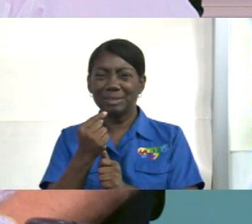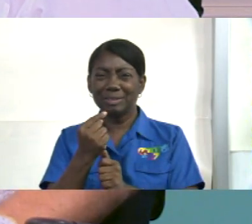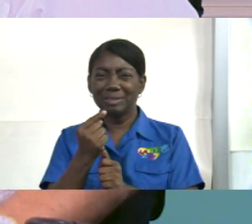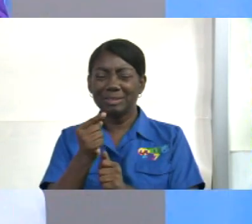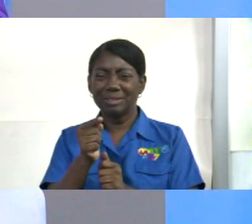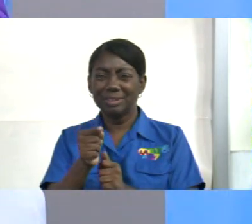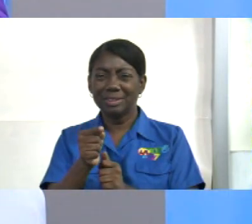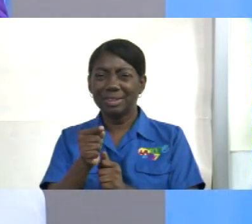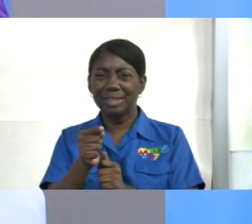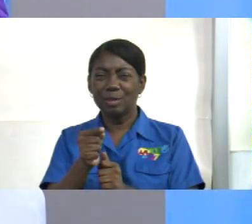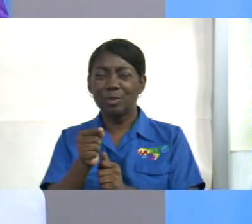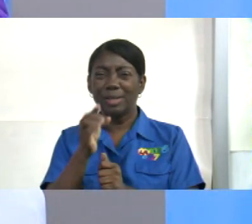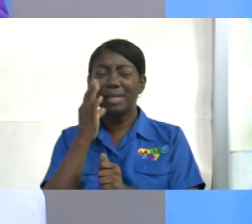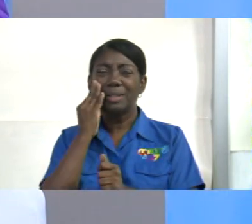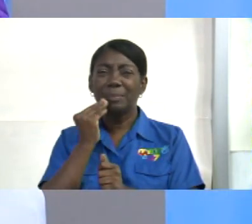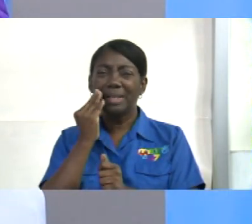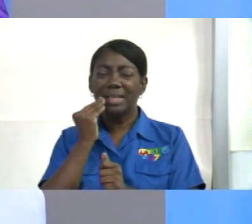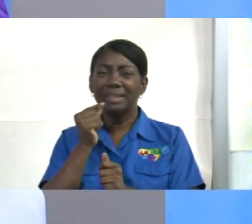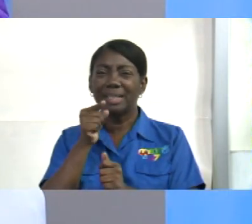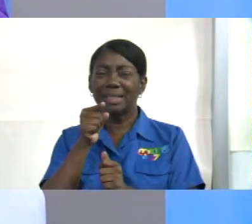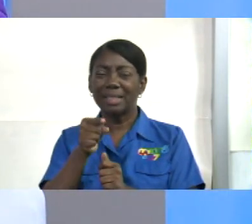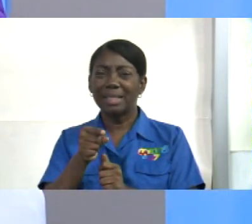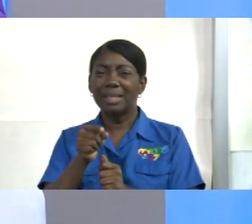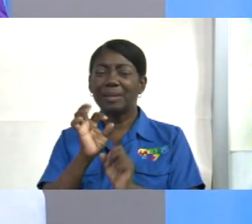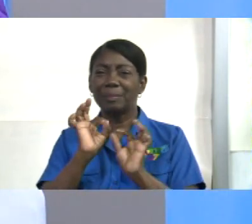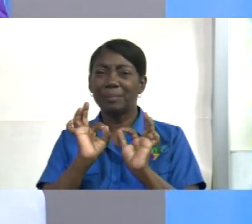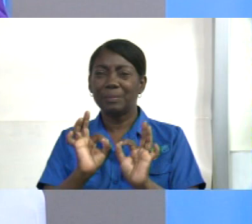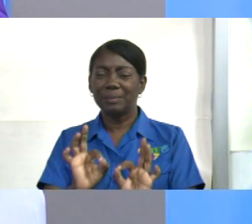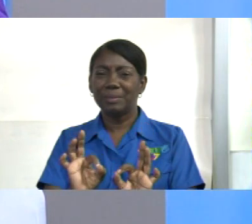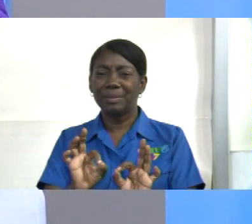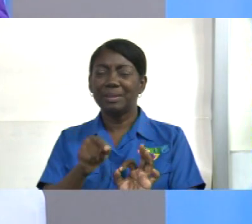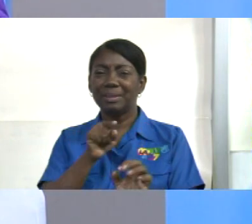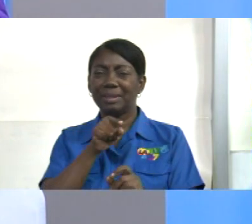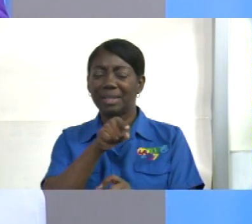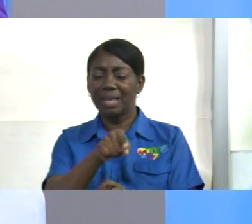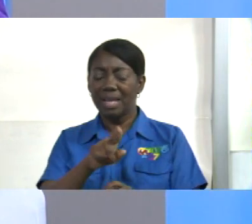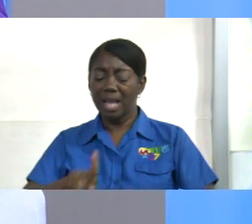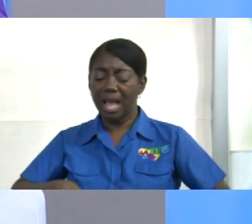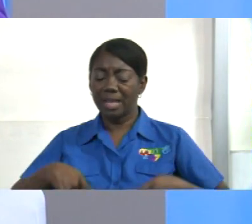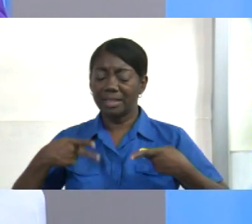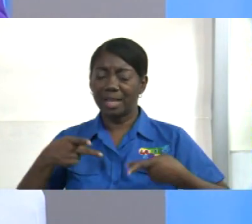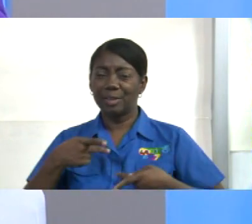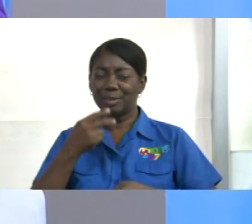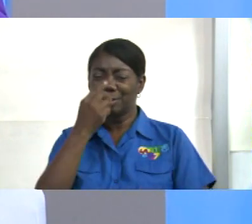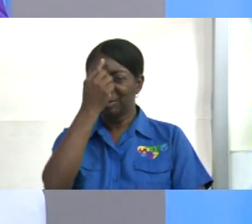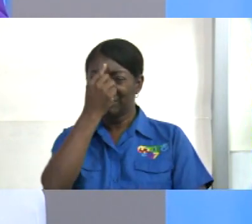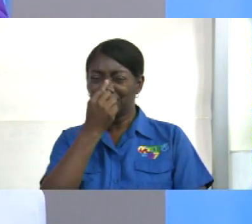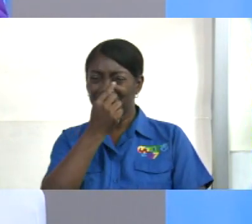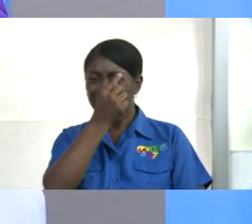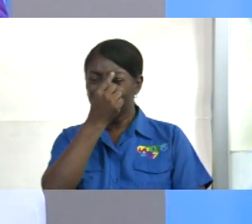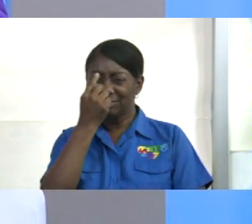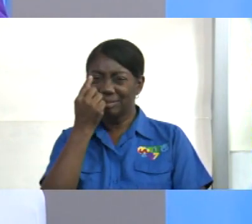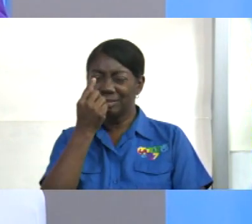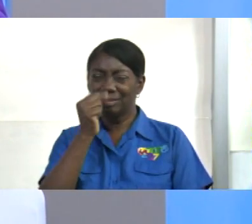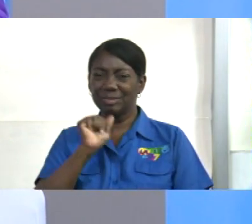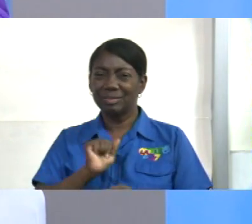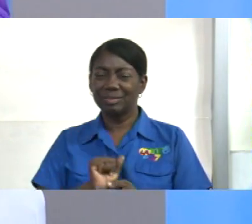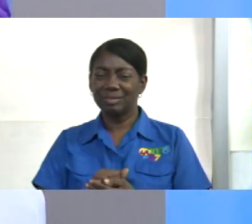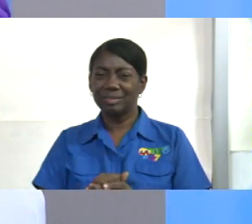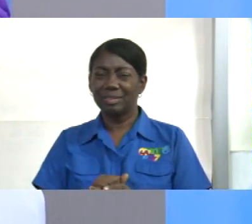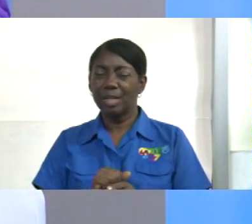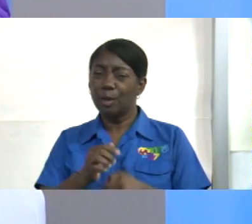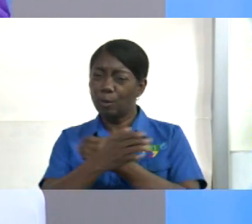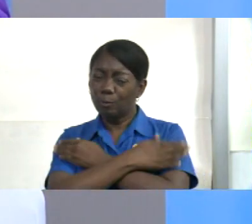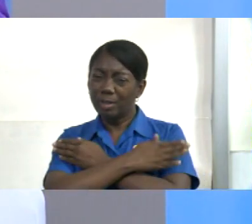un verdadero testimonio de cómo debemos de ser nosotros los cristianos así es que lo